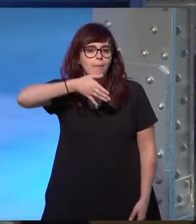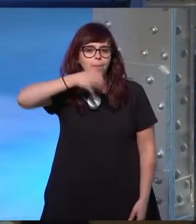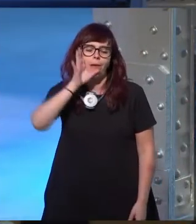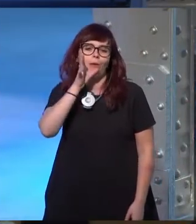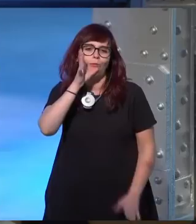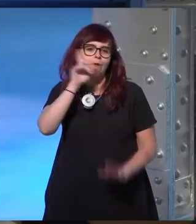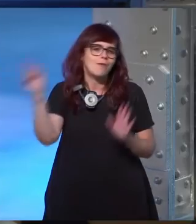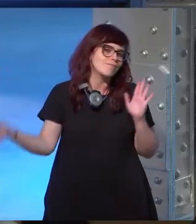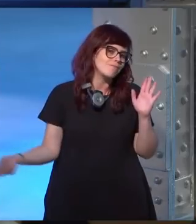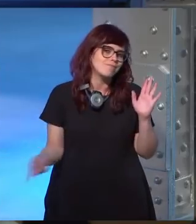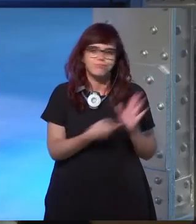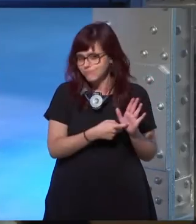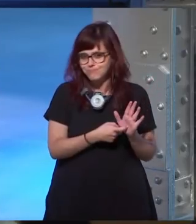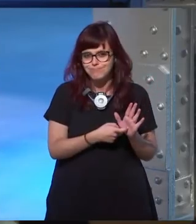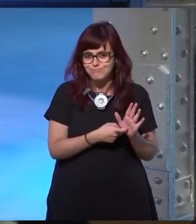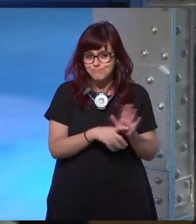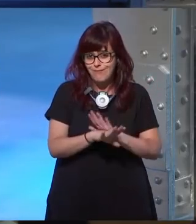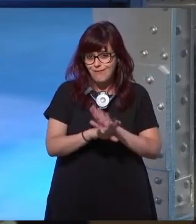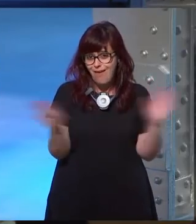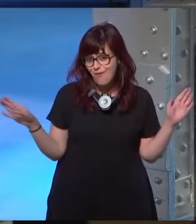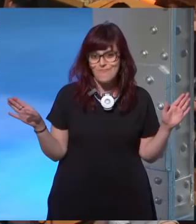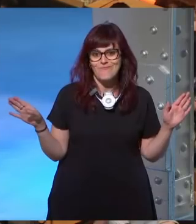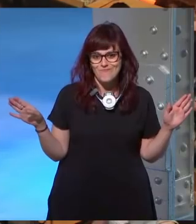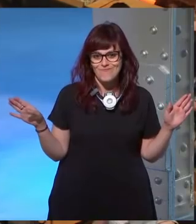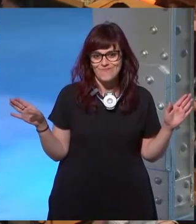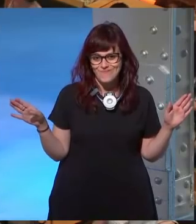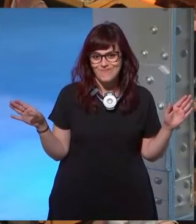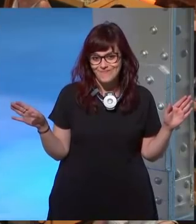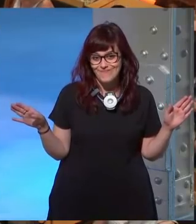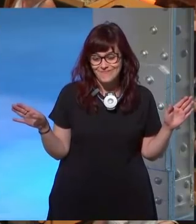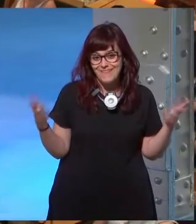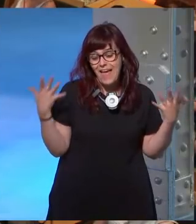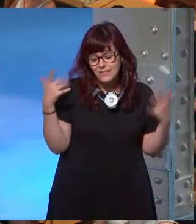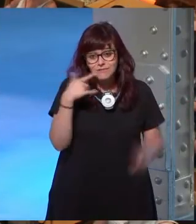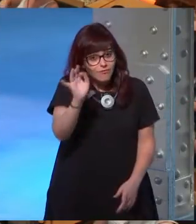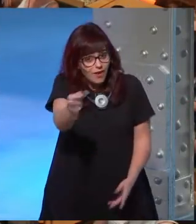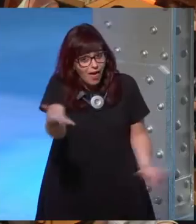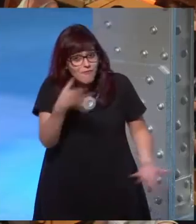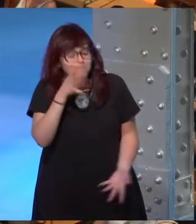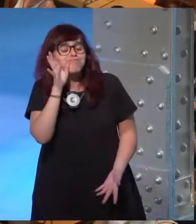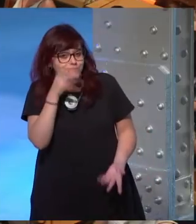Bebo pero vamos ni te imaginas cuánto no si es verdad si es que bebo mucho